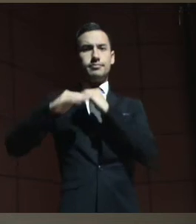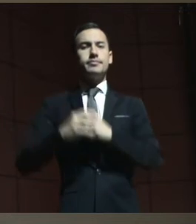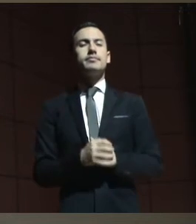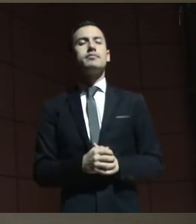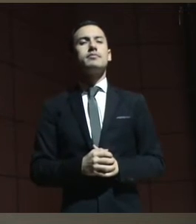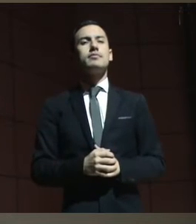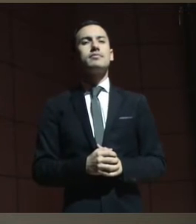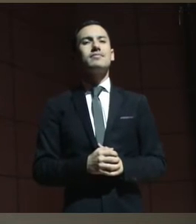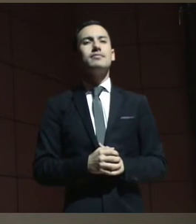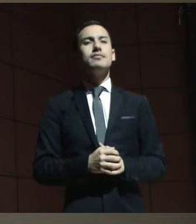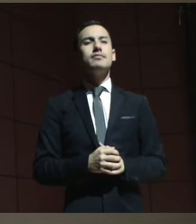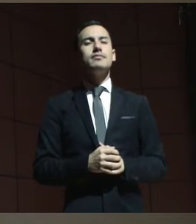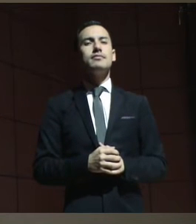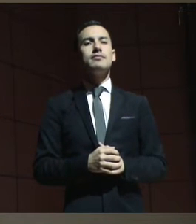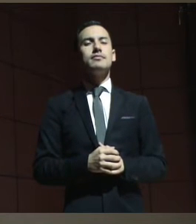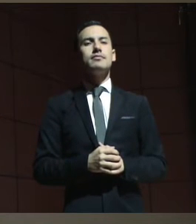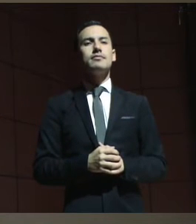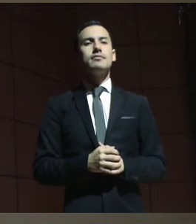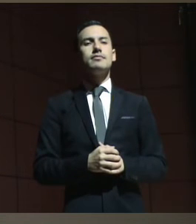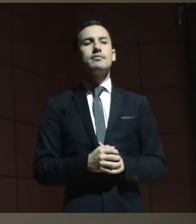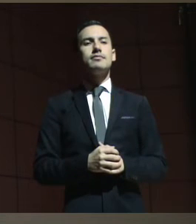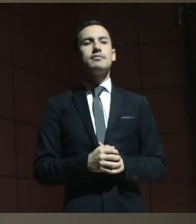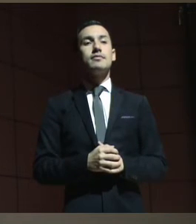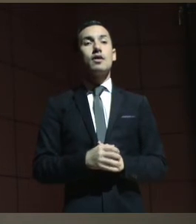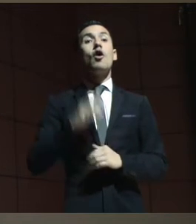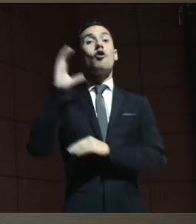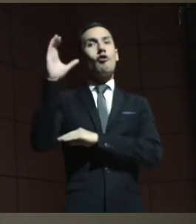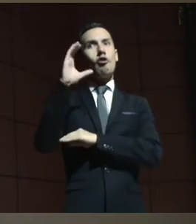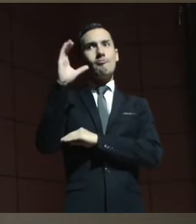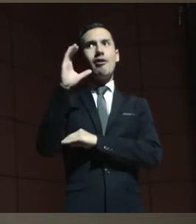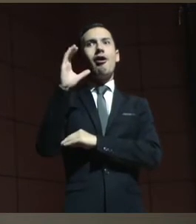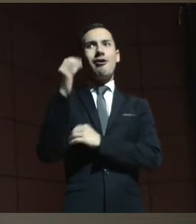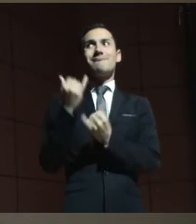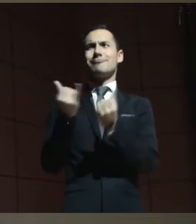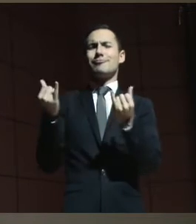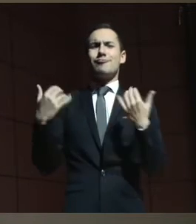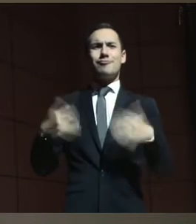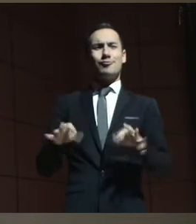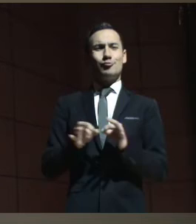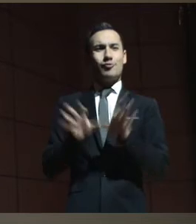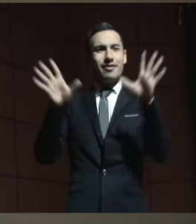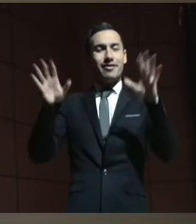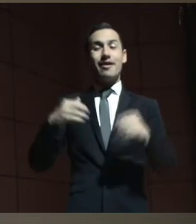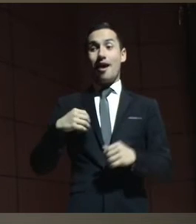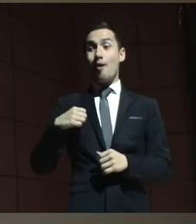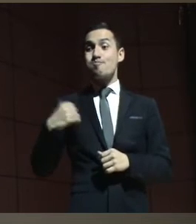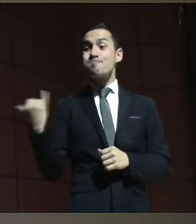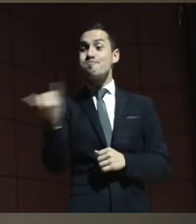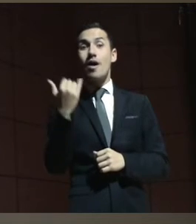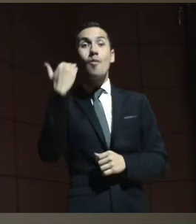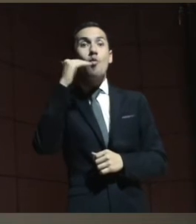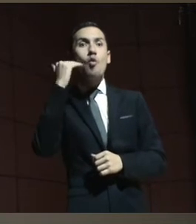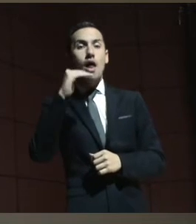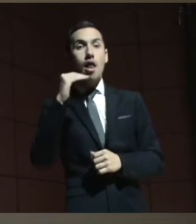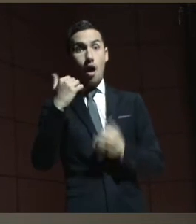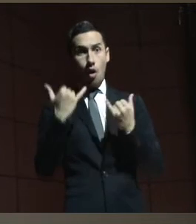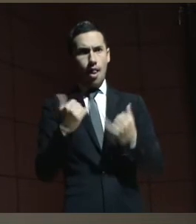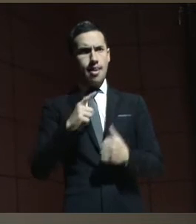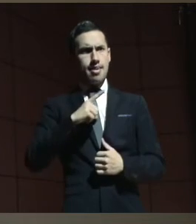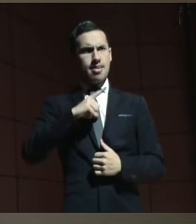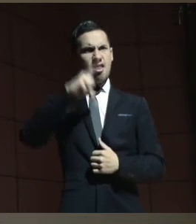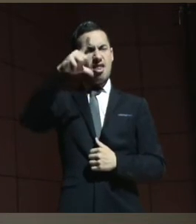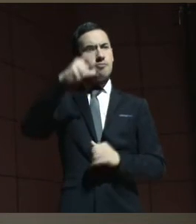Colombia tiene suerte de tener mujeres que en este momento están siendo íconos